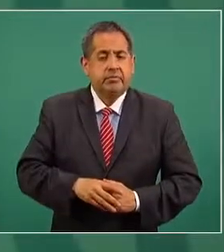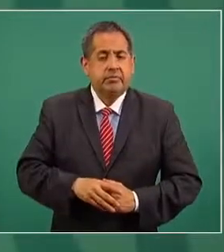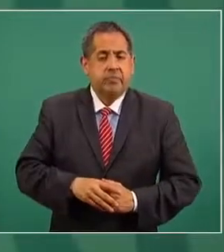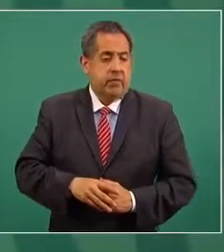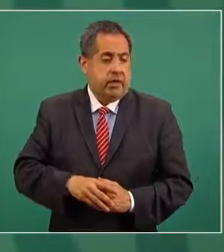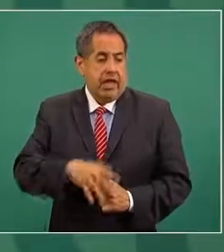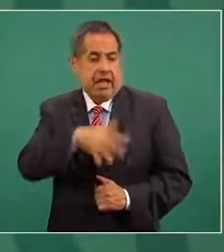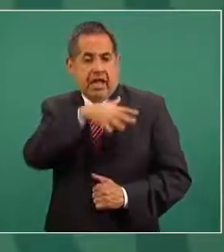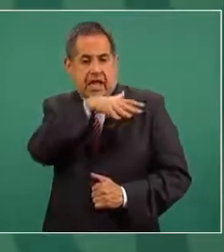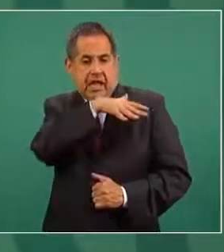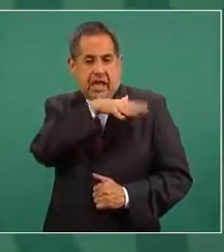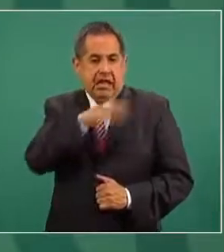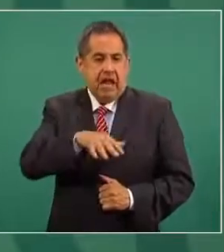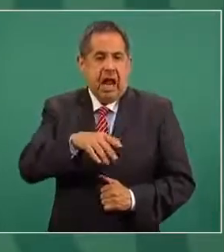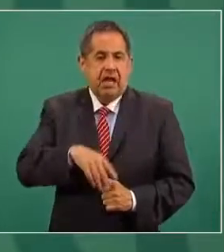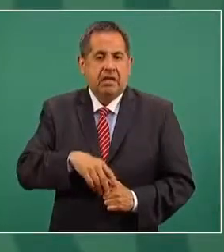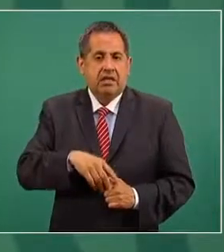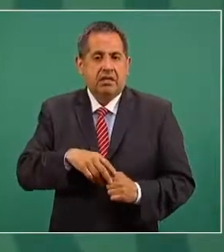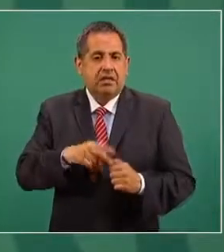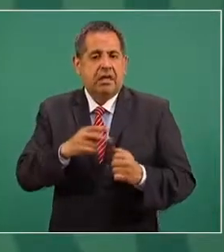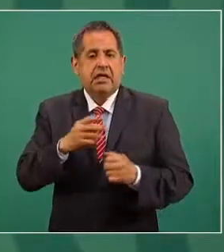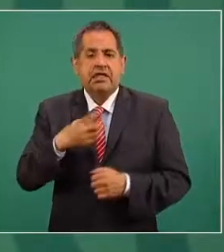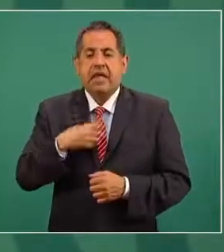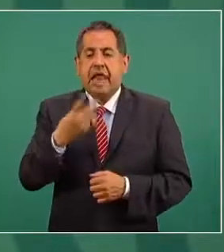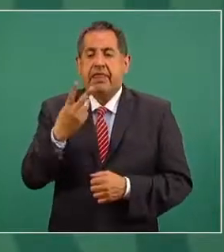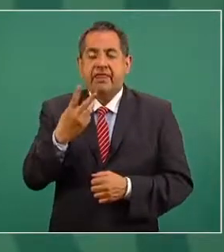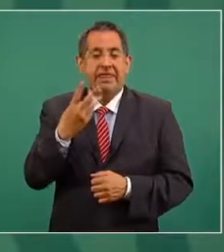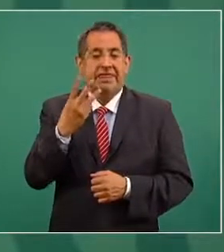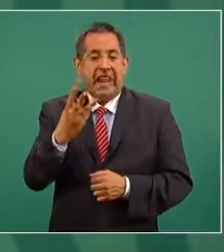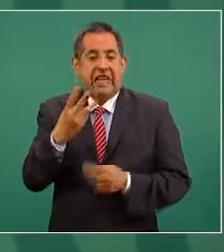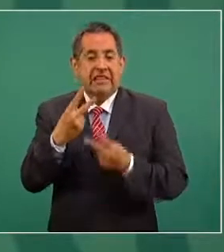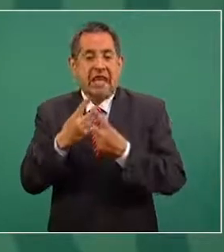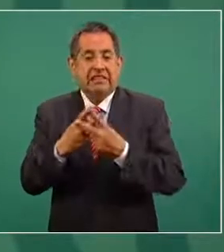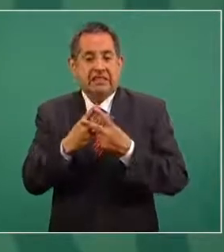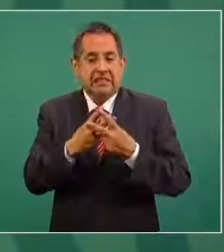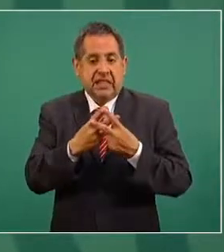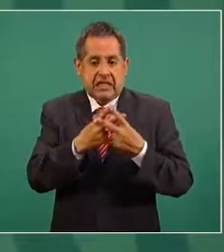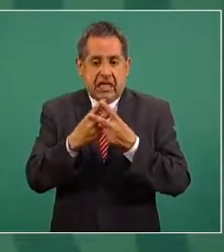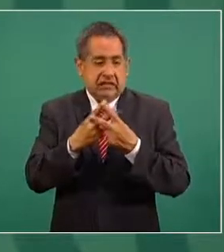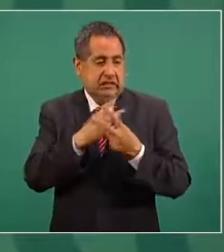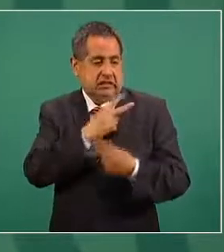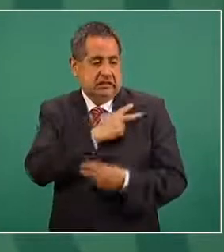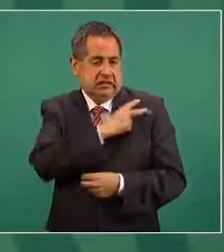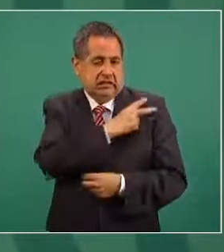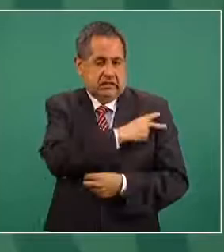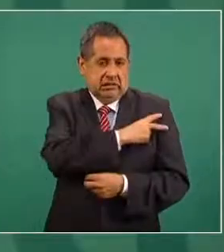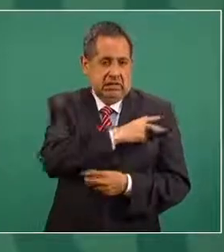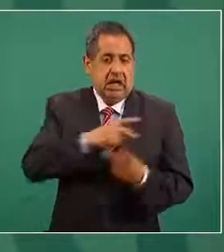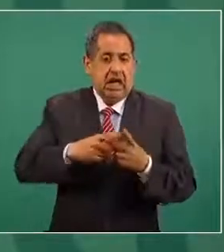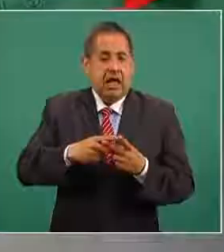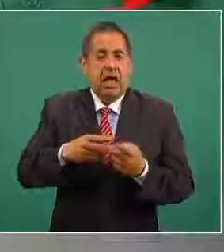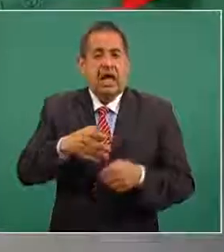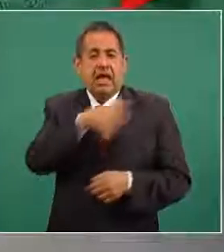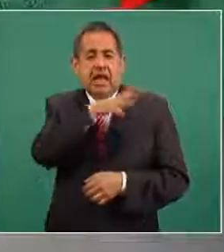división tienen tres estrellas el general secretario cuatro